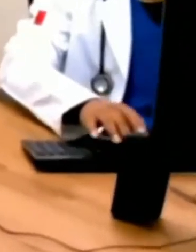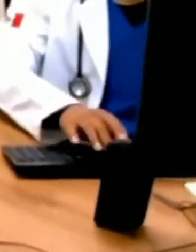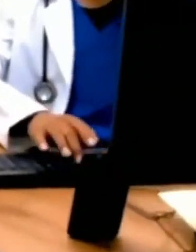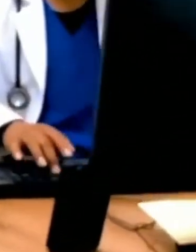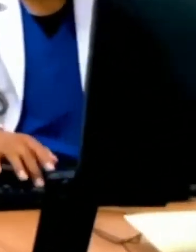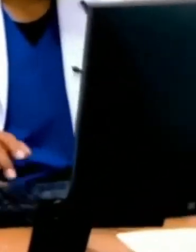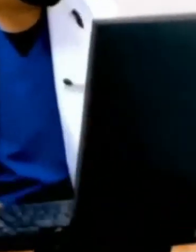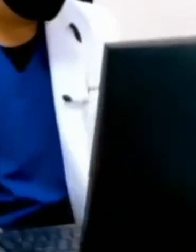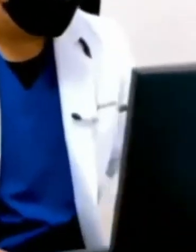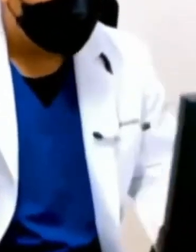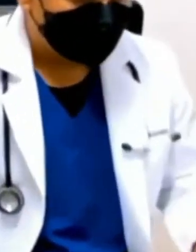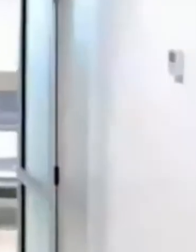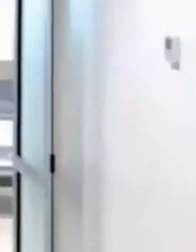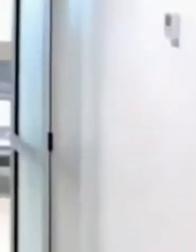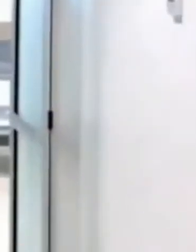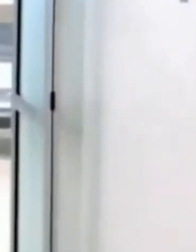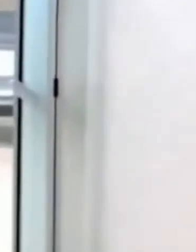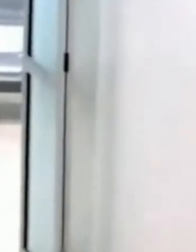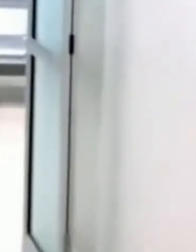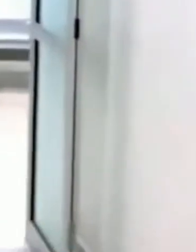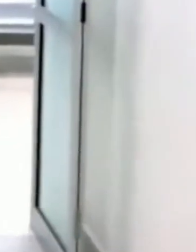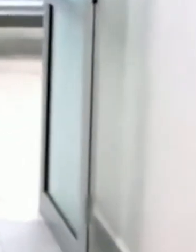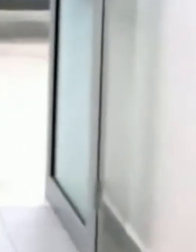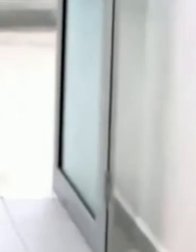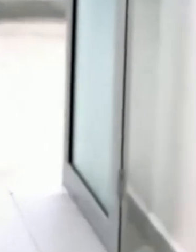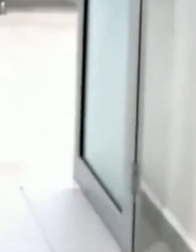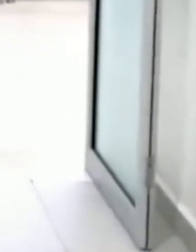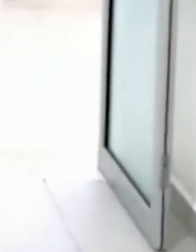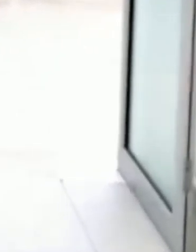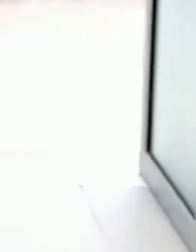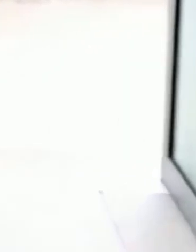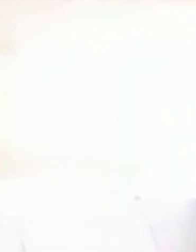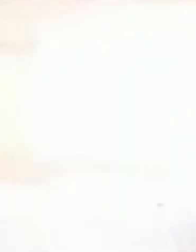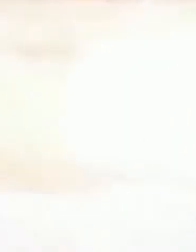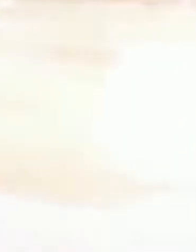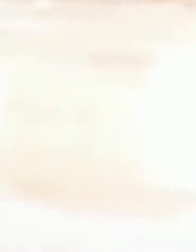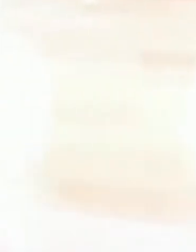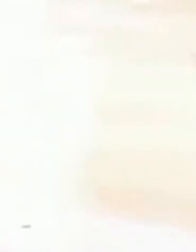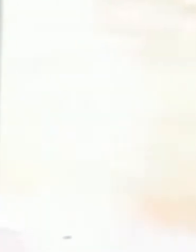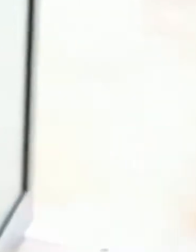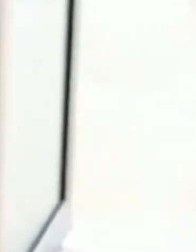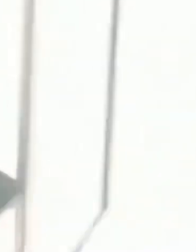sus comunidades, con lo cual abonará a eficientar el servicio de salud en el país.